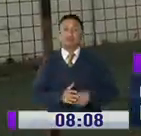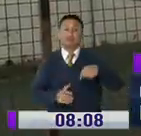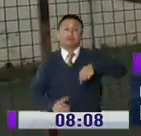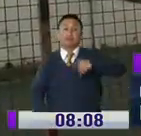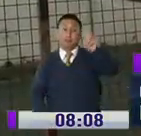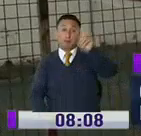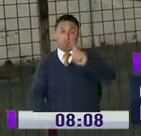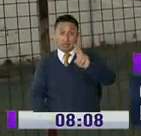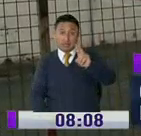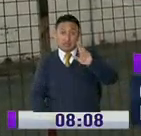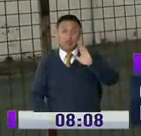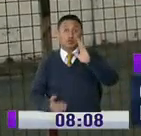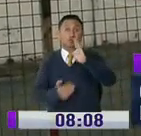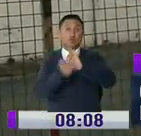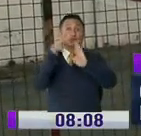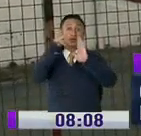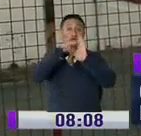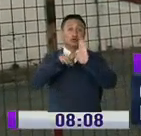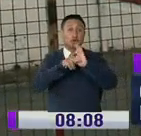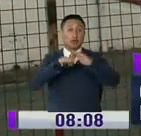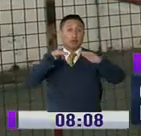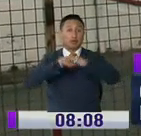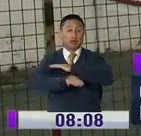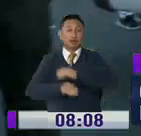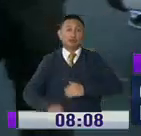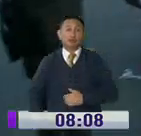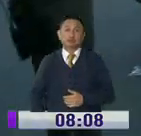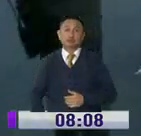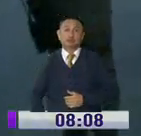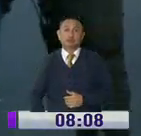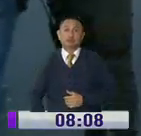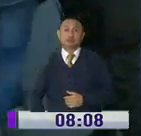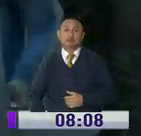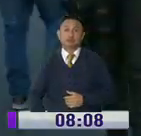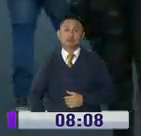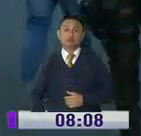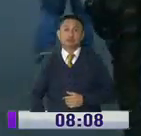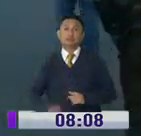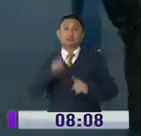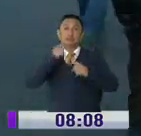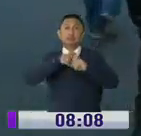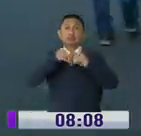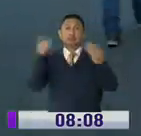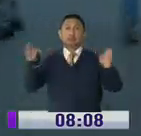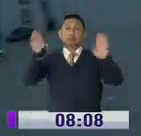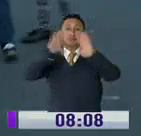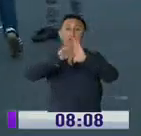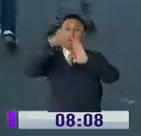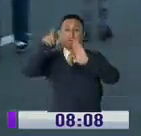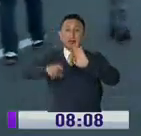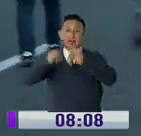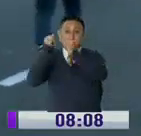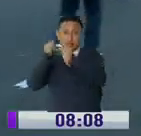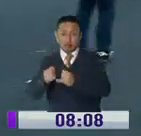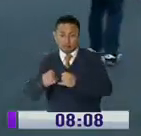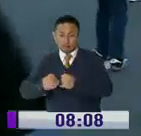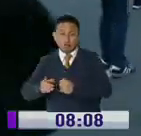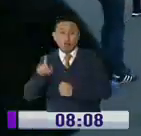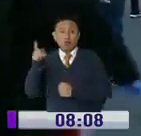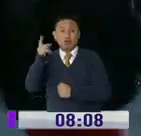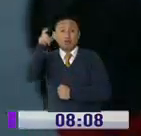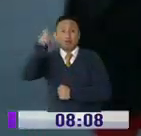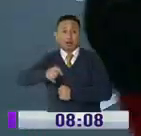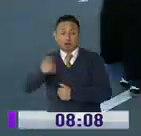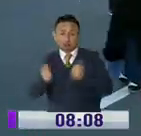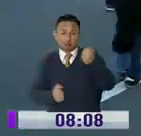viernes, habrán nuevas medidas de restricción en el ingreso. Se cierre el mercado para particulares. Únicamente entrarán